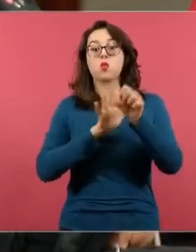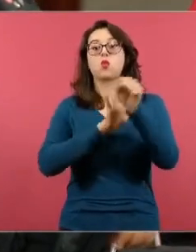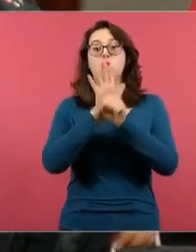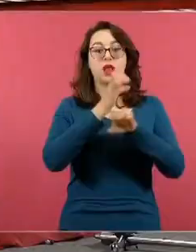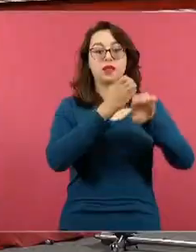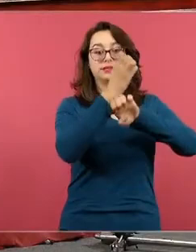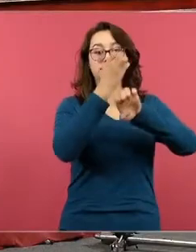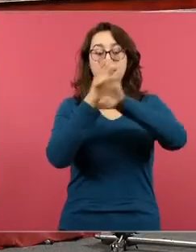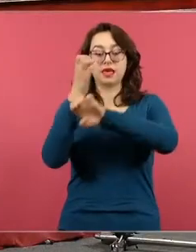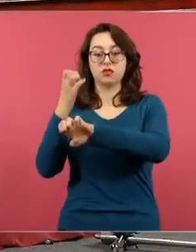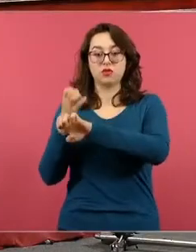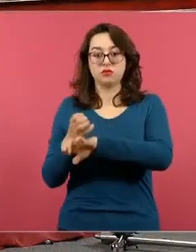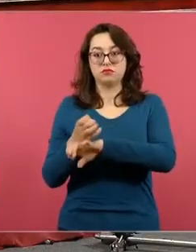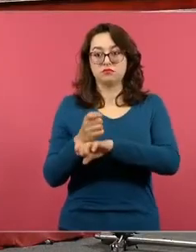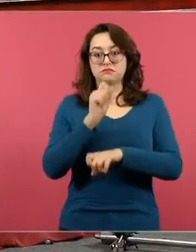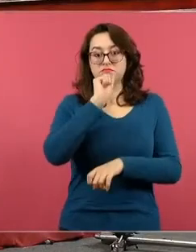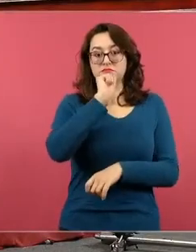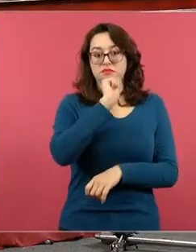en este estatus gracias